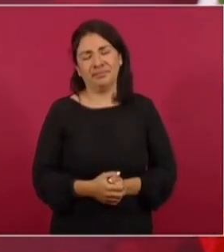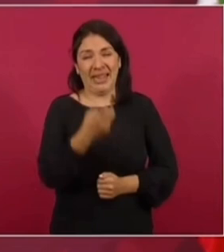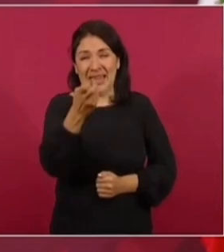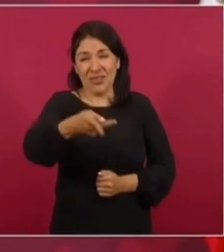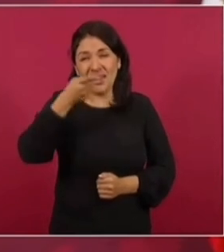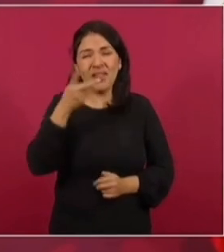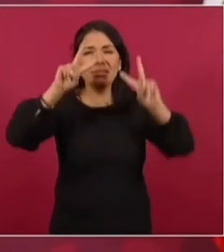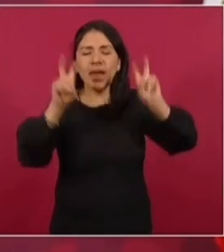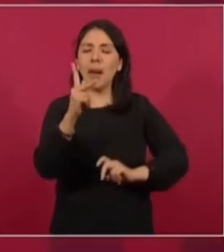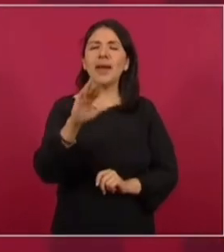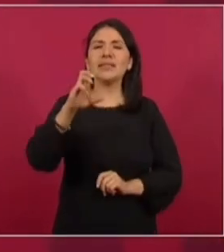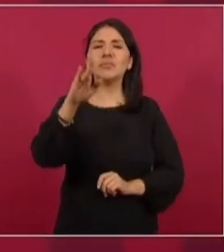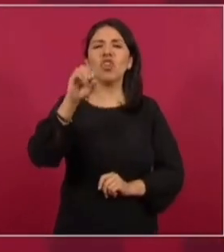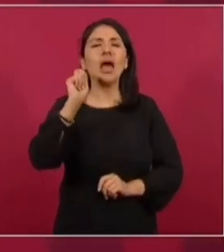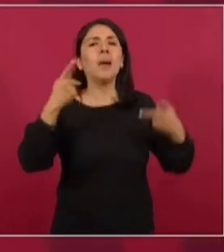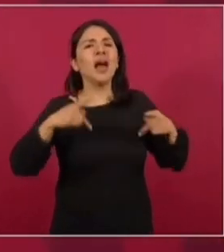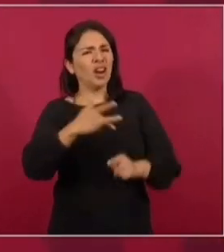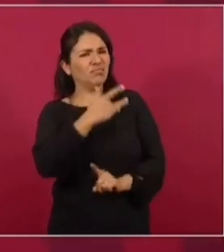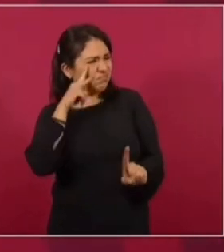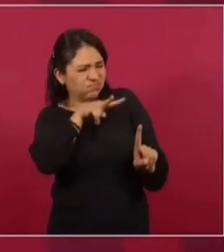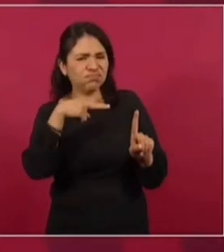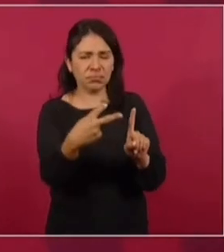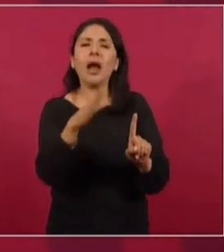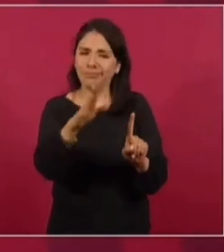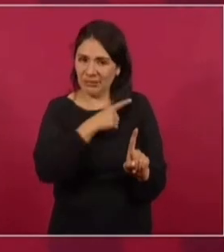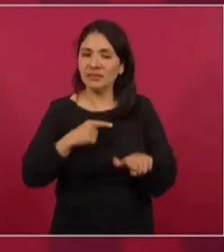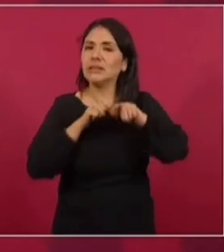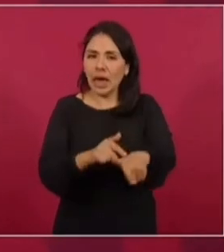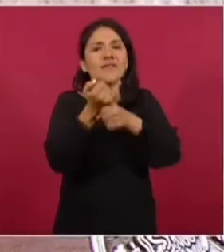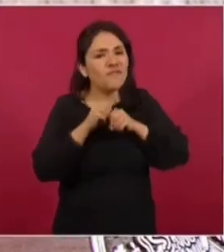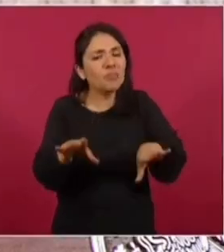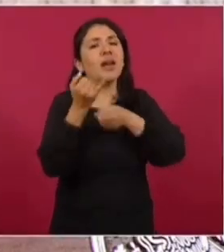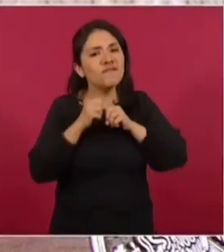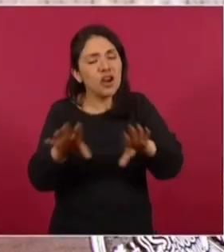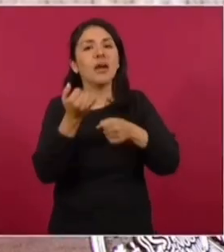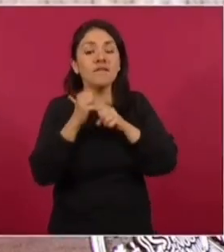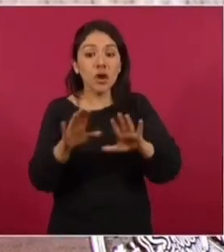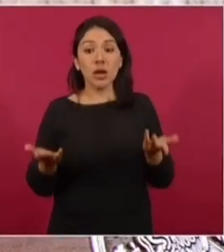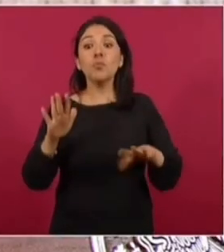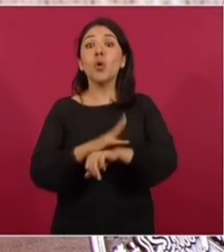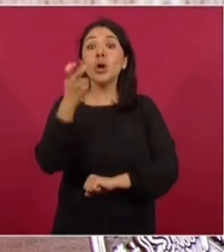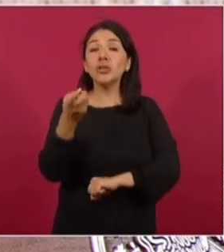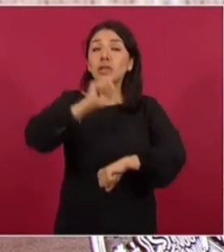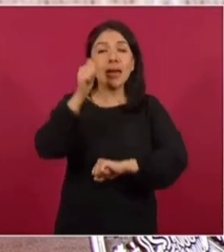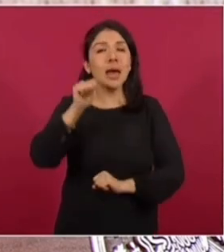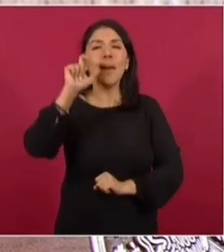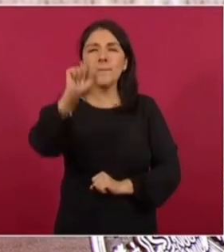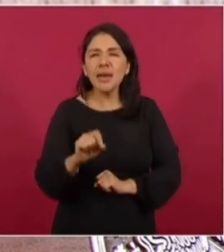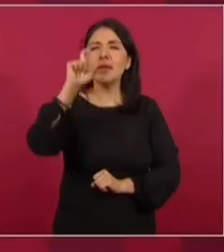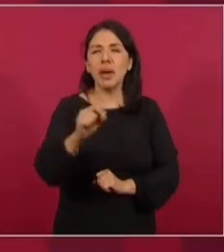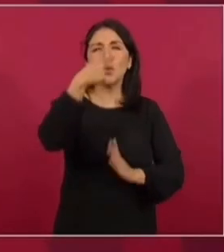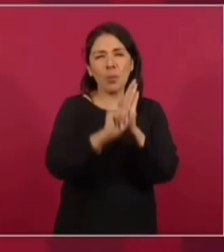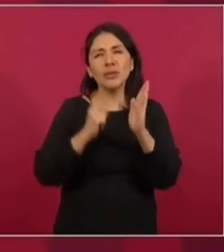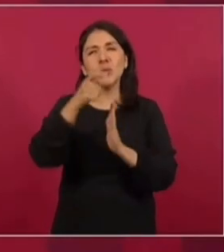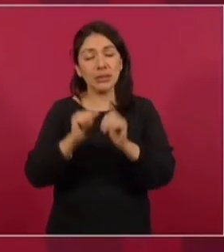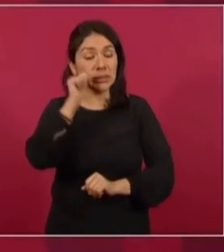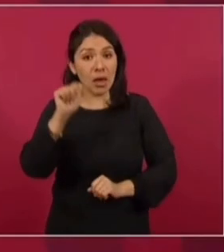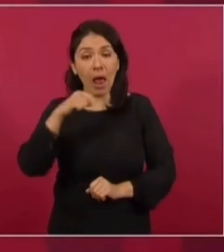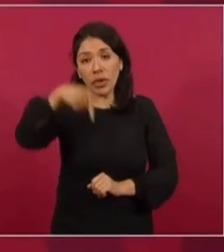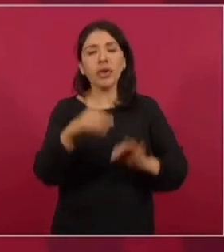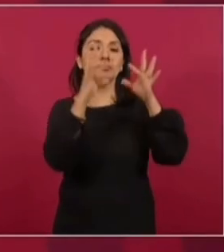percepción, que tú planteas, pues hay que seguir informando, por eso todos los días 20 se